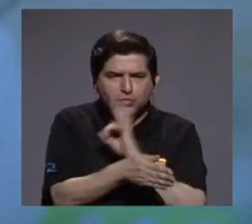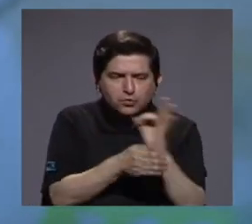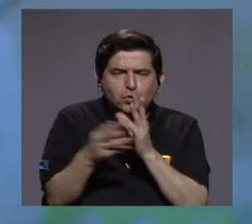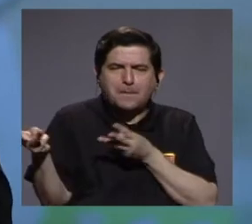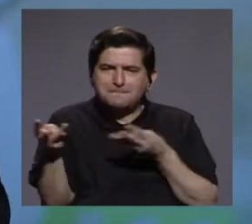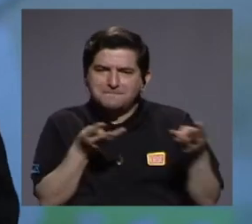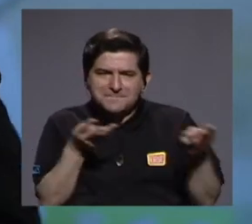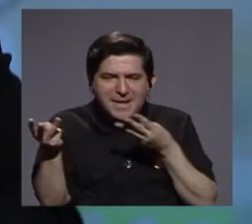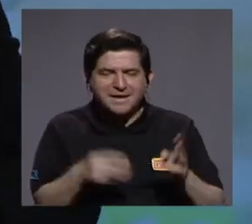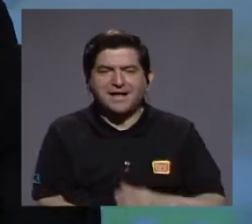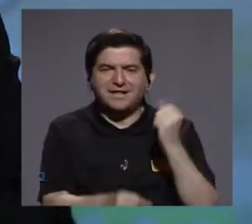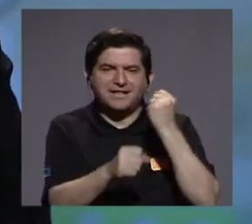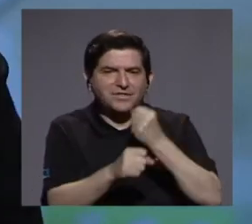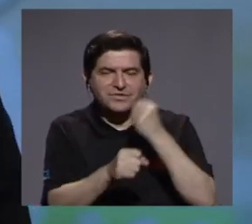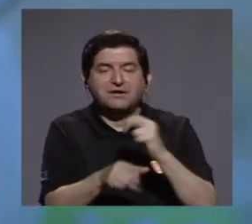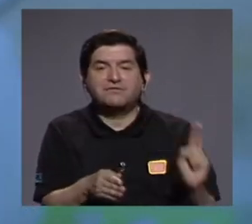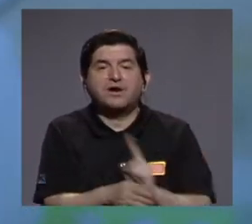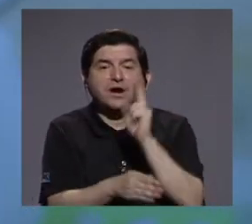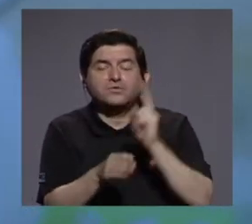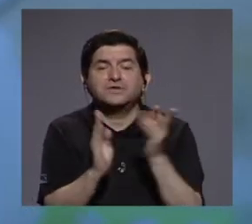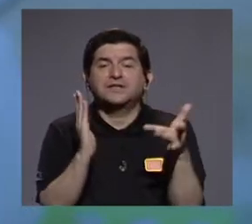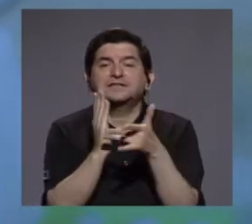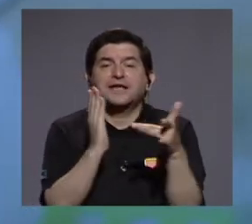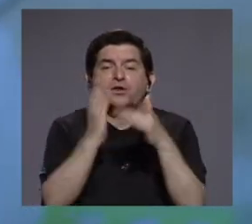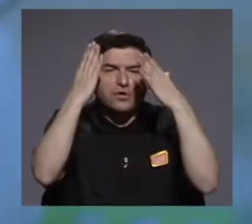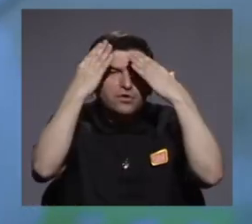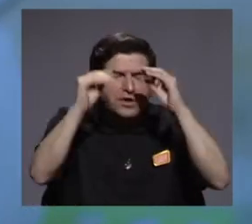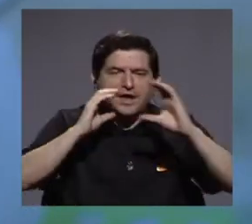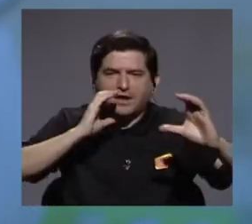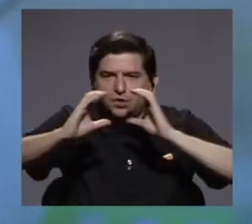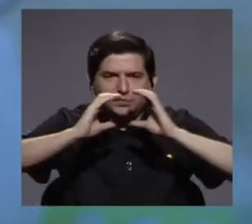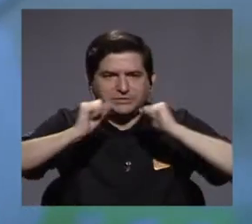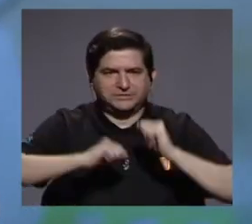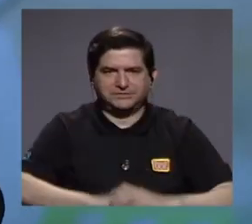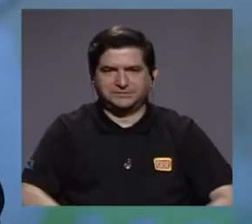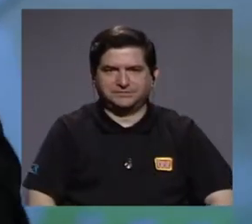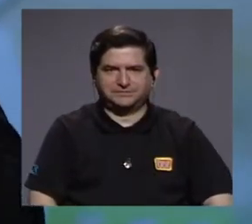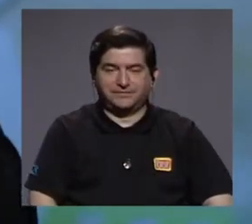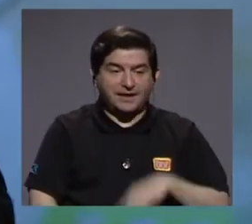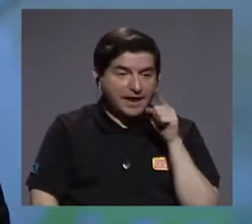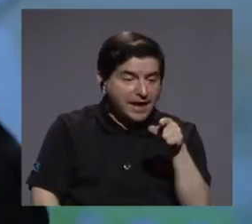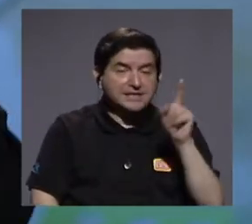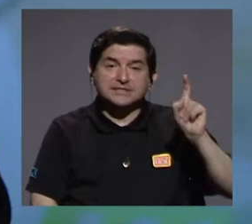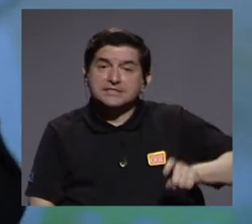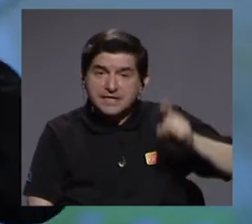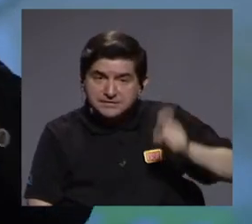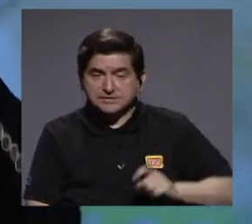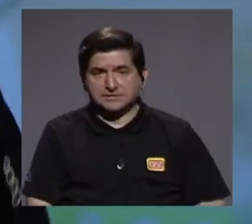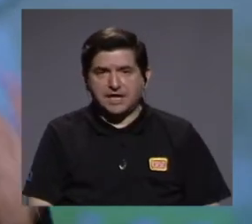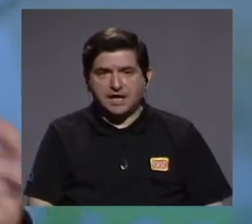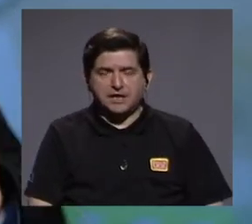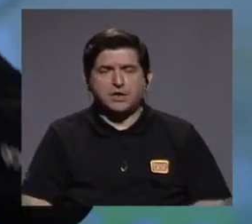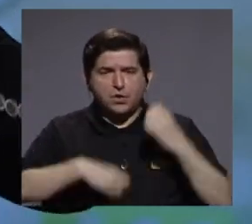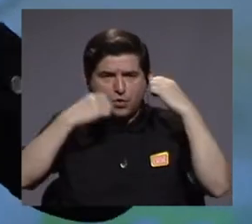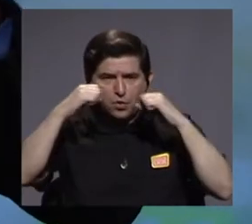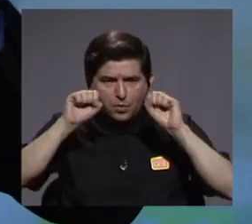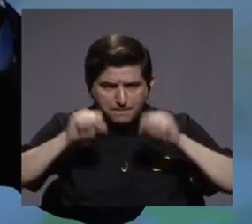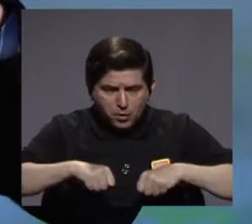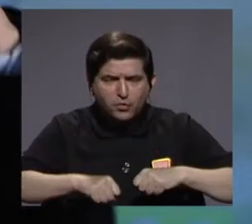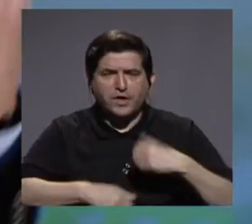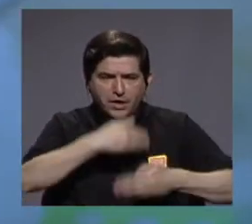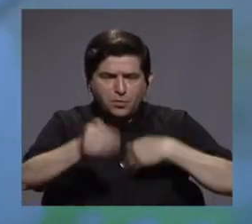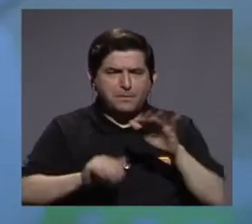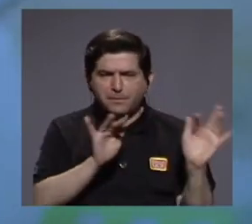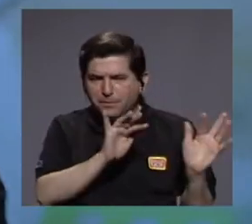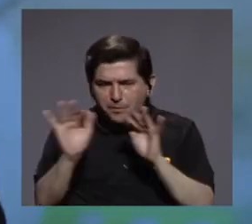los mercados, trabaja utilizando tecnologías de información y comunicación. Esa necesidad de poder digitalizar y poder tener